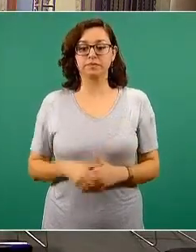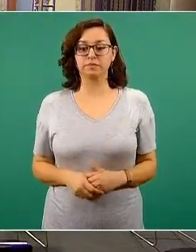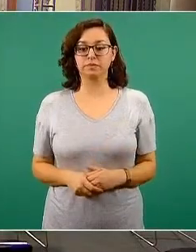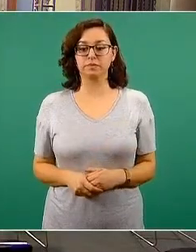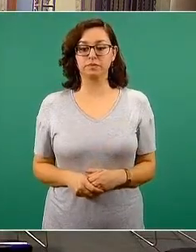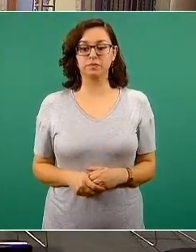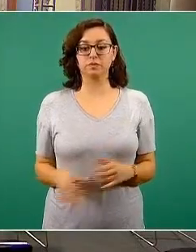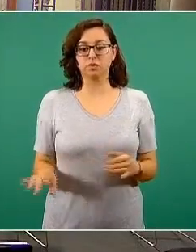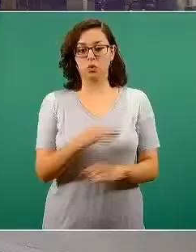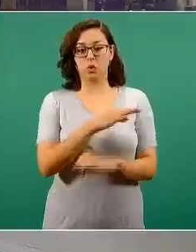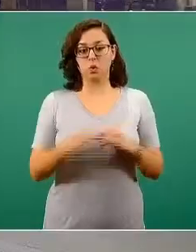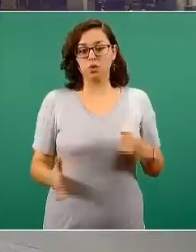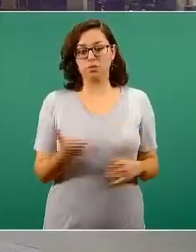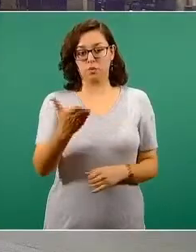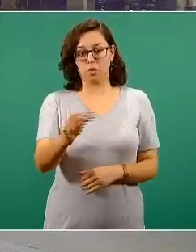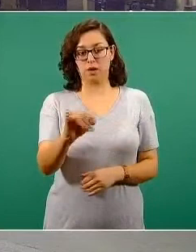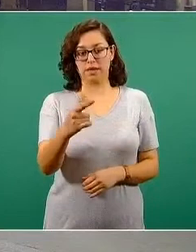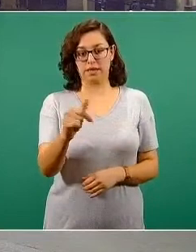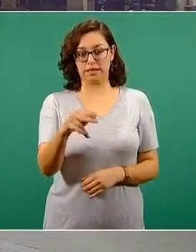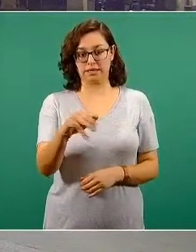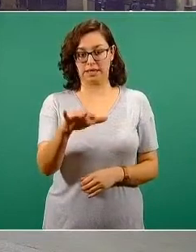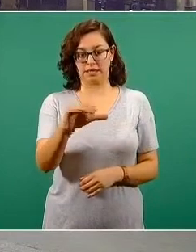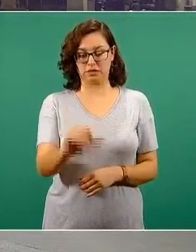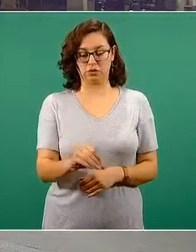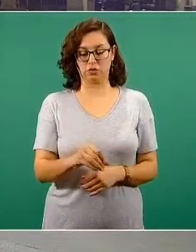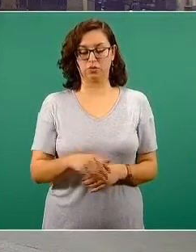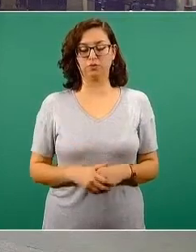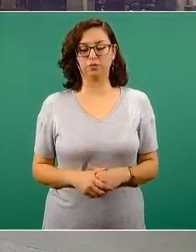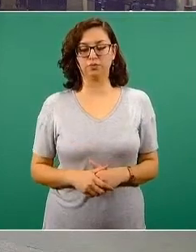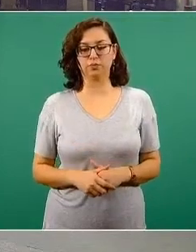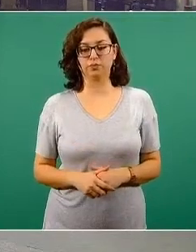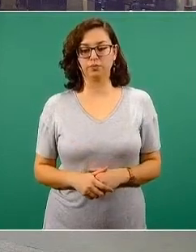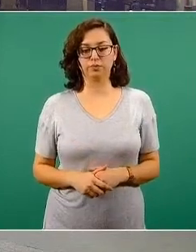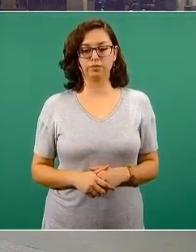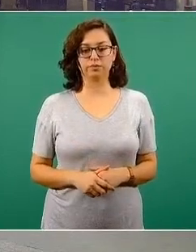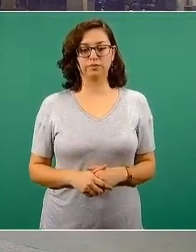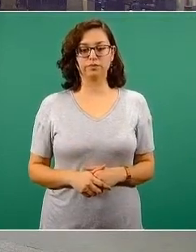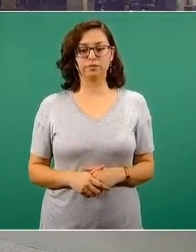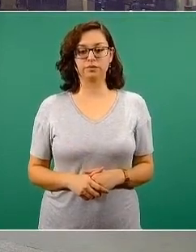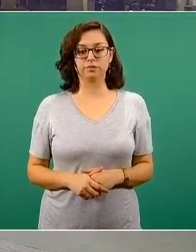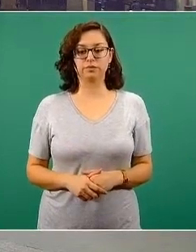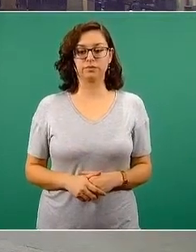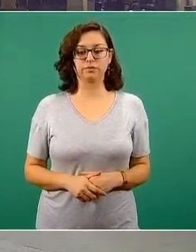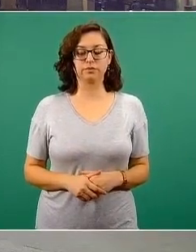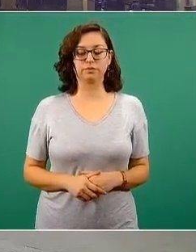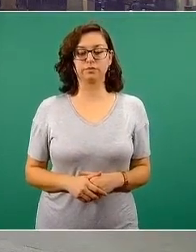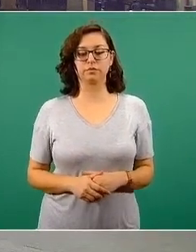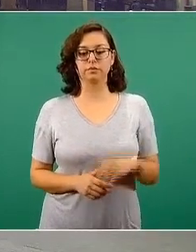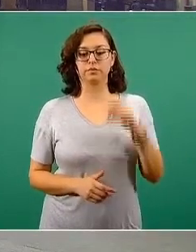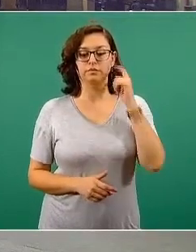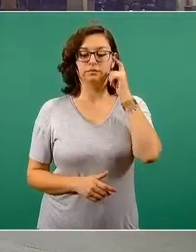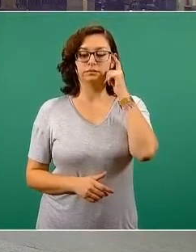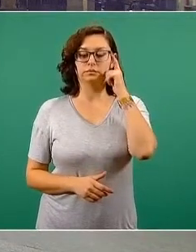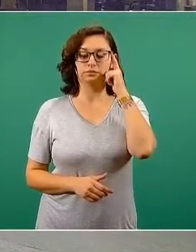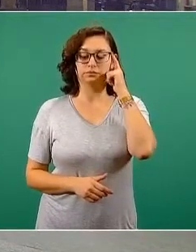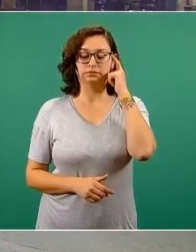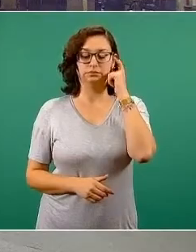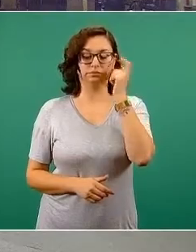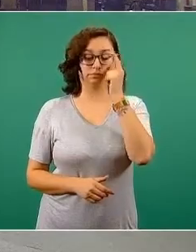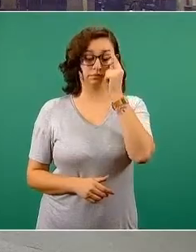Un último espacio para Ignacio de Alba de Pie de Página. Gracias, buenas noches.